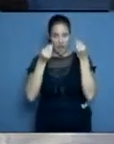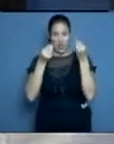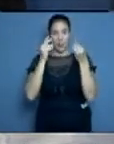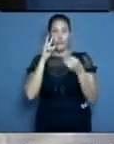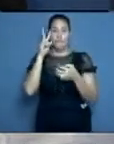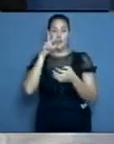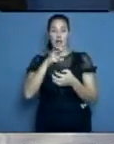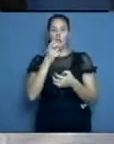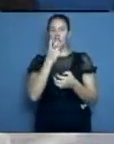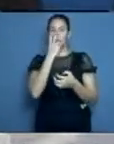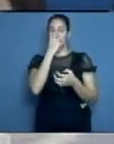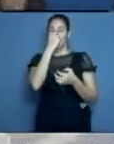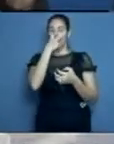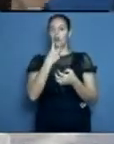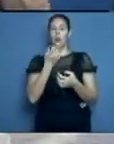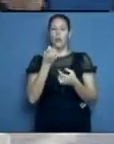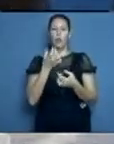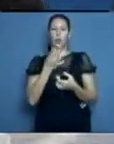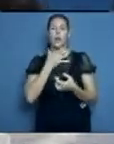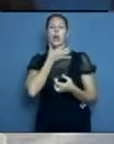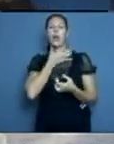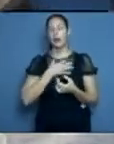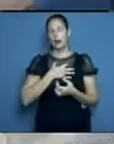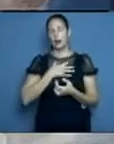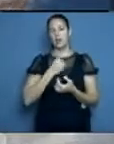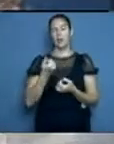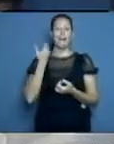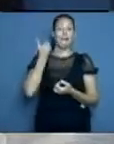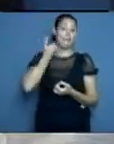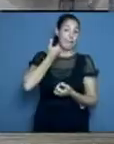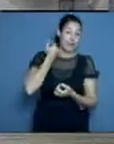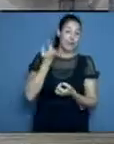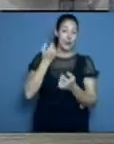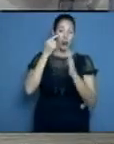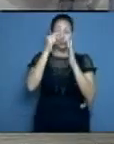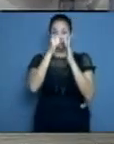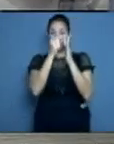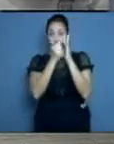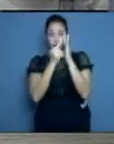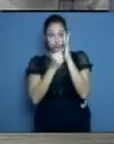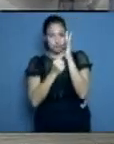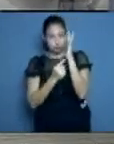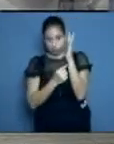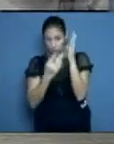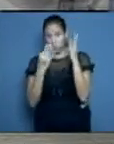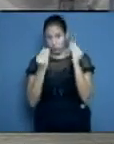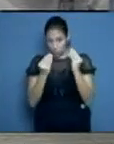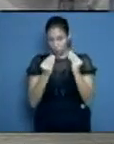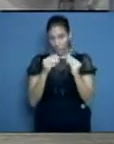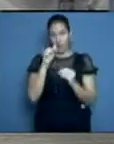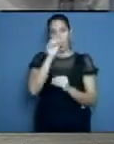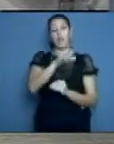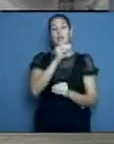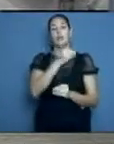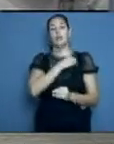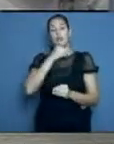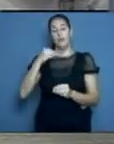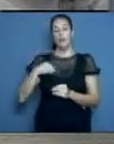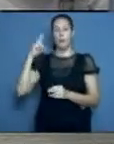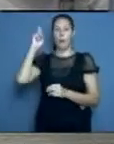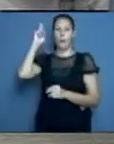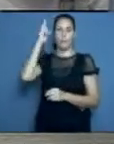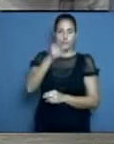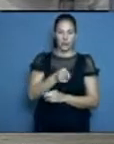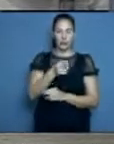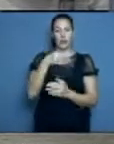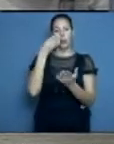obstrucción nasal, dolor de garganta, fiebre. Es decir, tiene que tener síntomas para realizar el Tiene que tener síntomas para realizar el